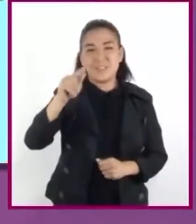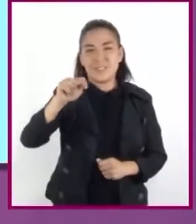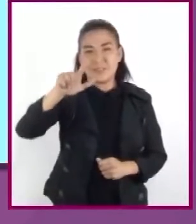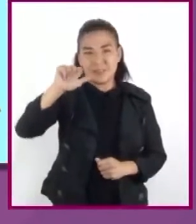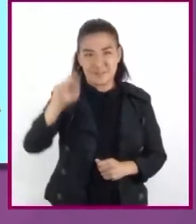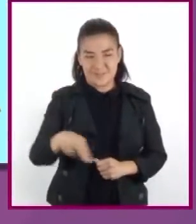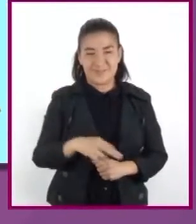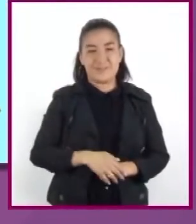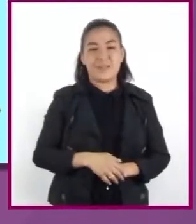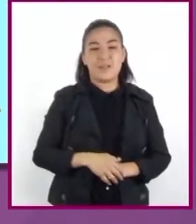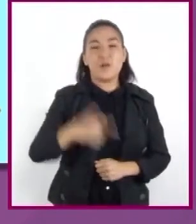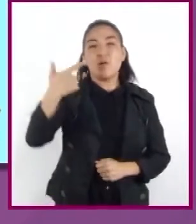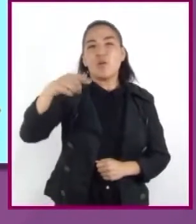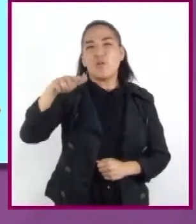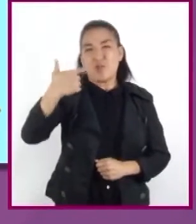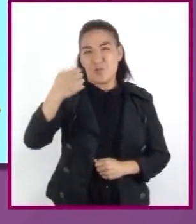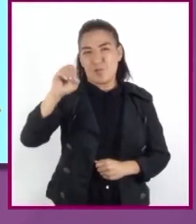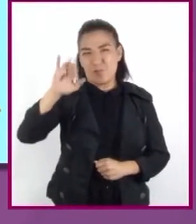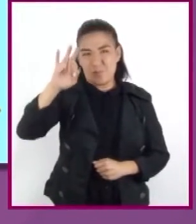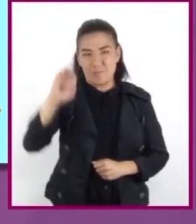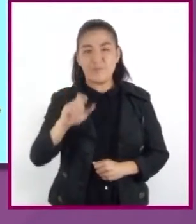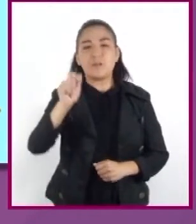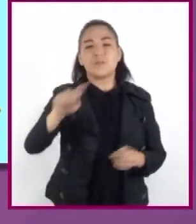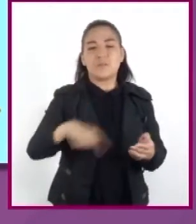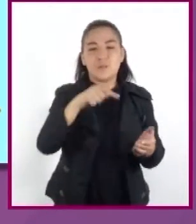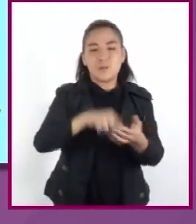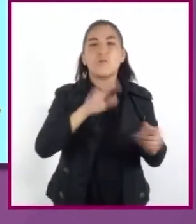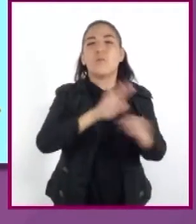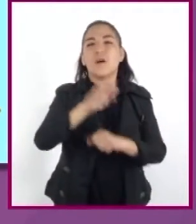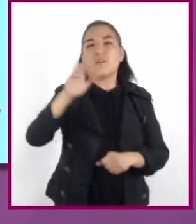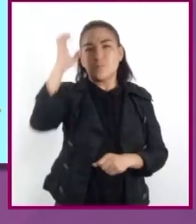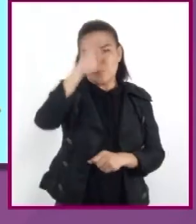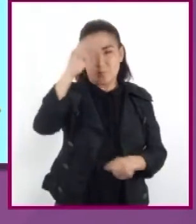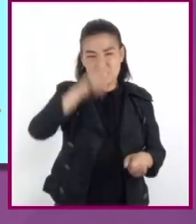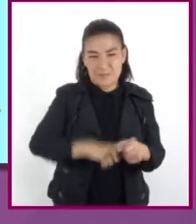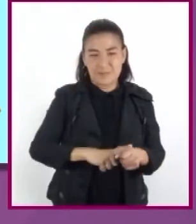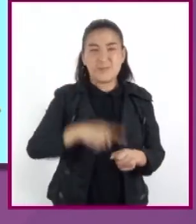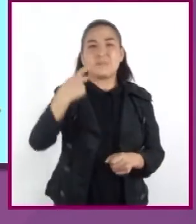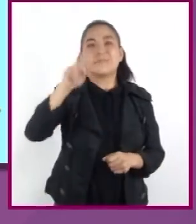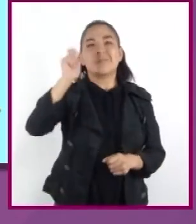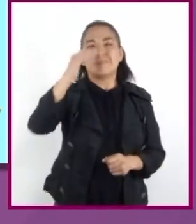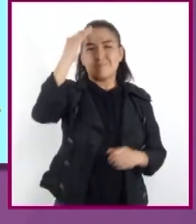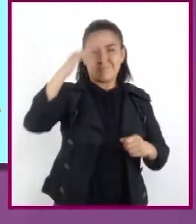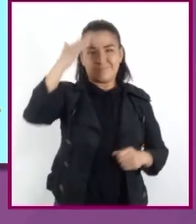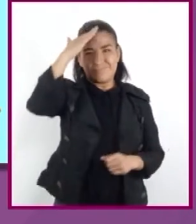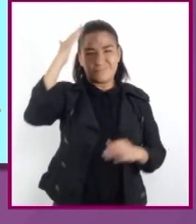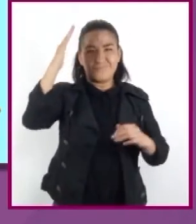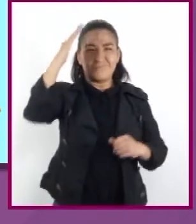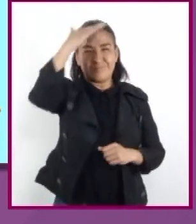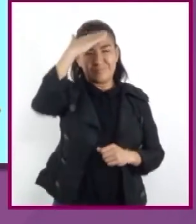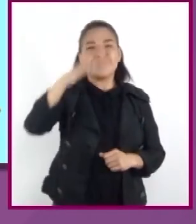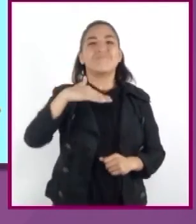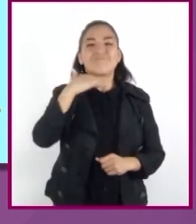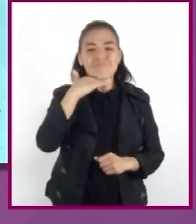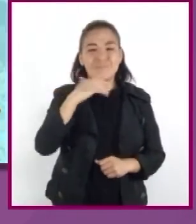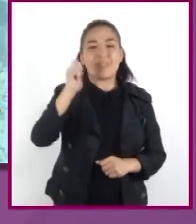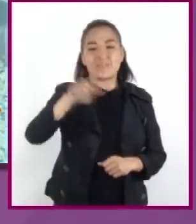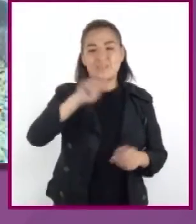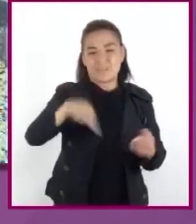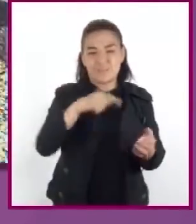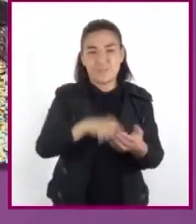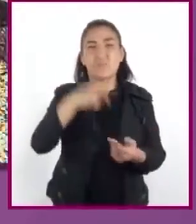Golfo En esta zona se desarrollaron las culturas Olmeca, Totonaca y